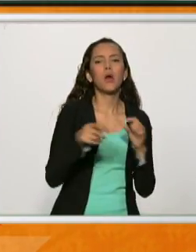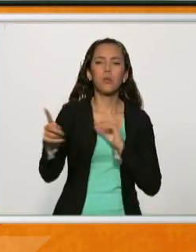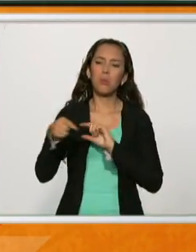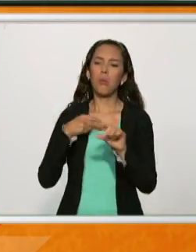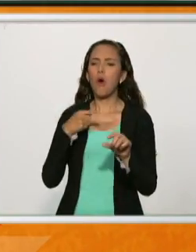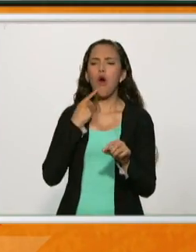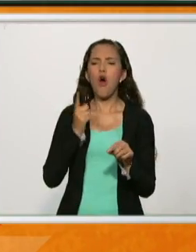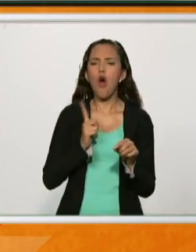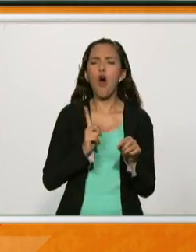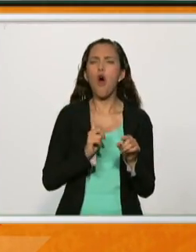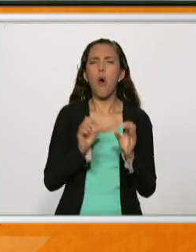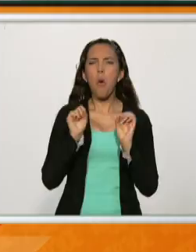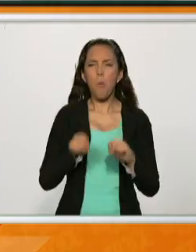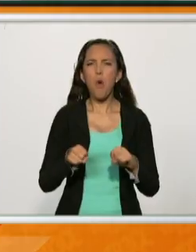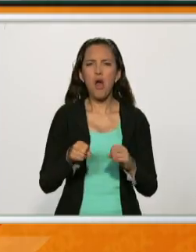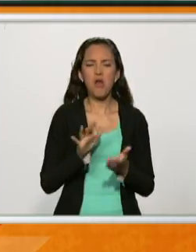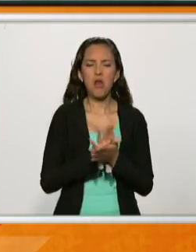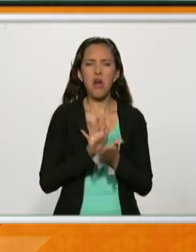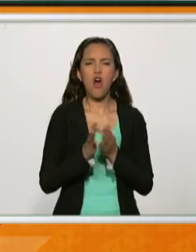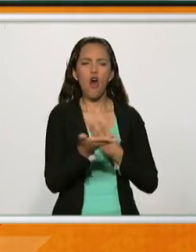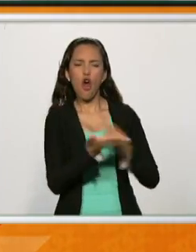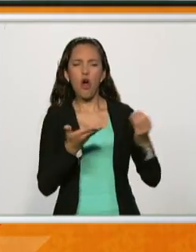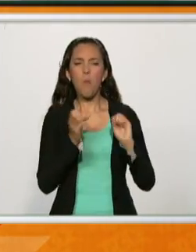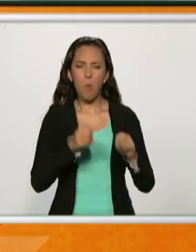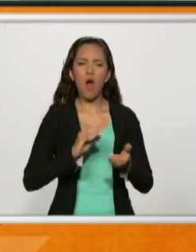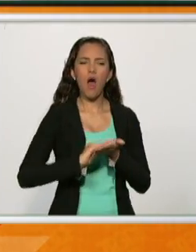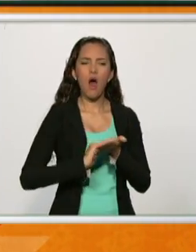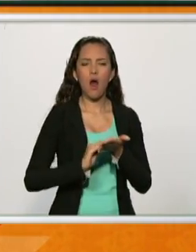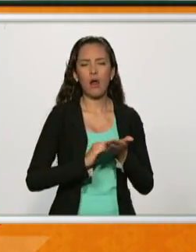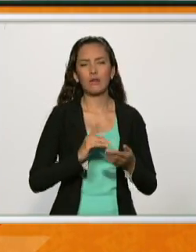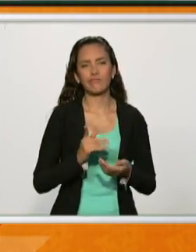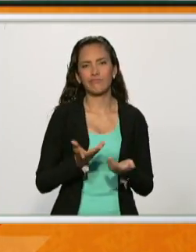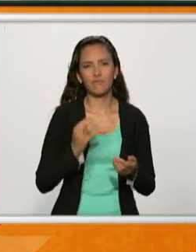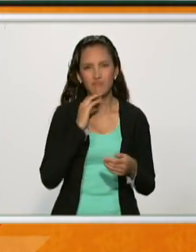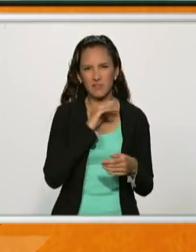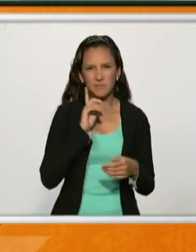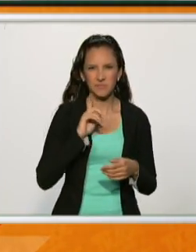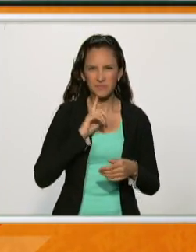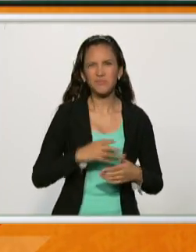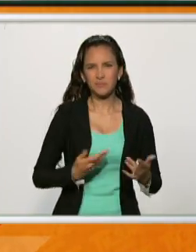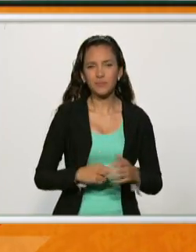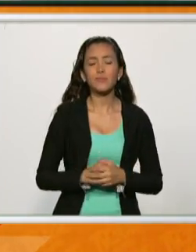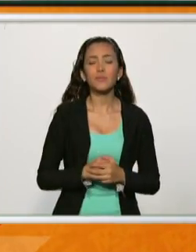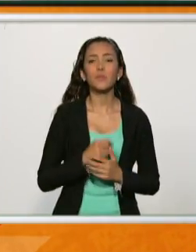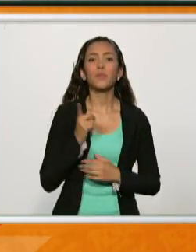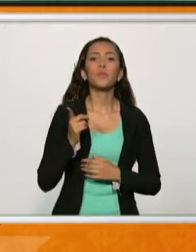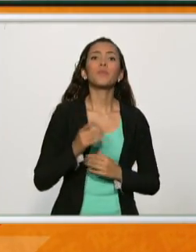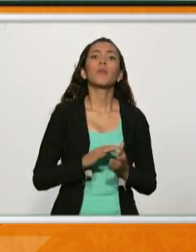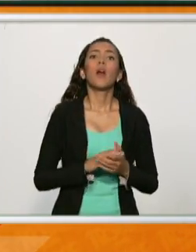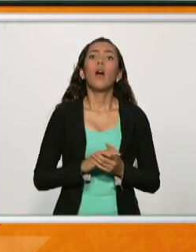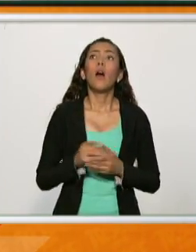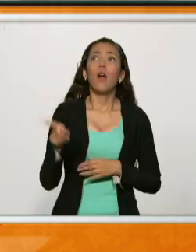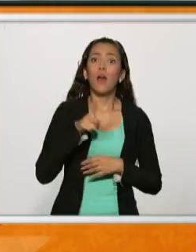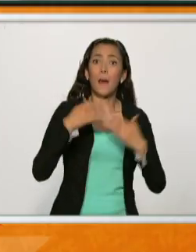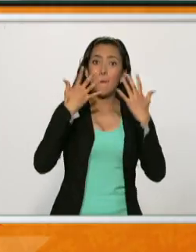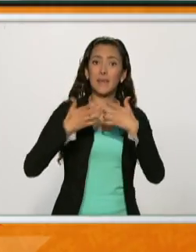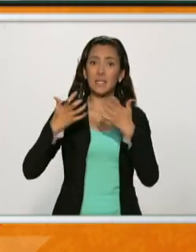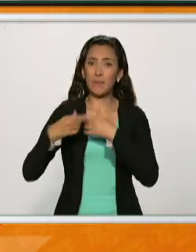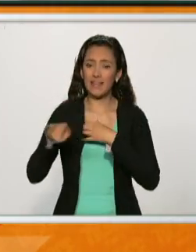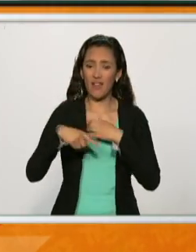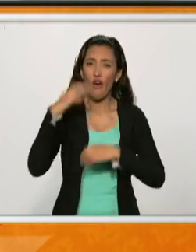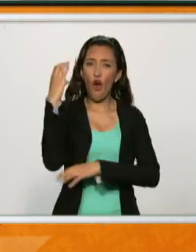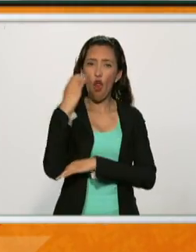posibilitó acceder nuevamente a su información. Nosotros tenemos datos estadísticos que dicen que el 40% de las empresas en Colombia